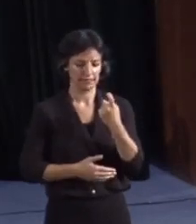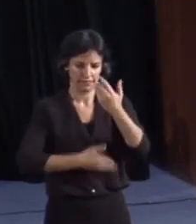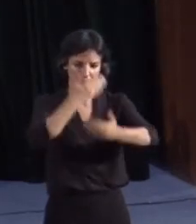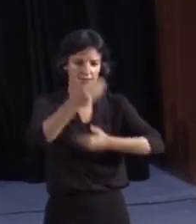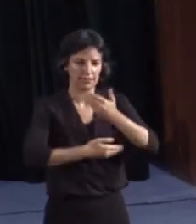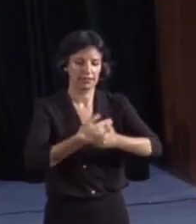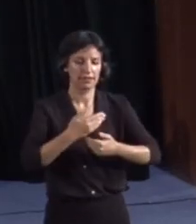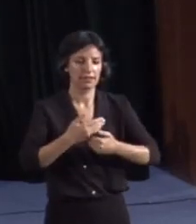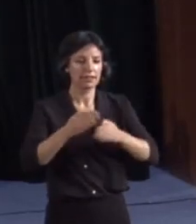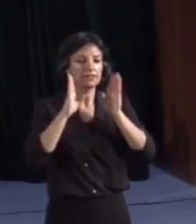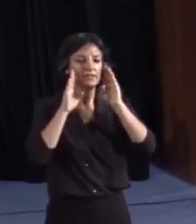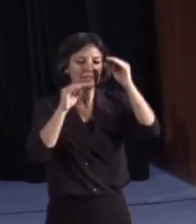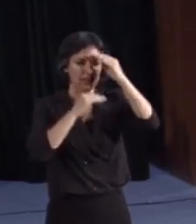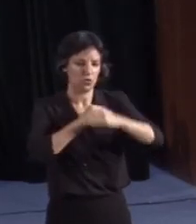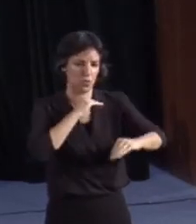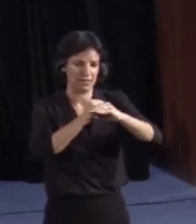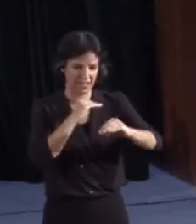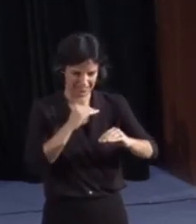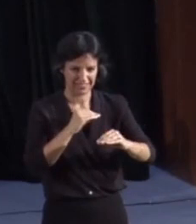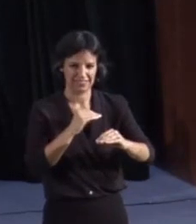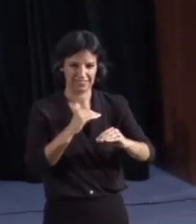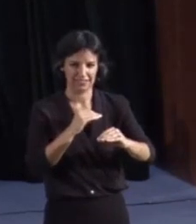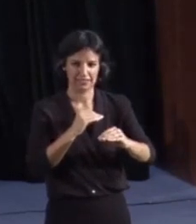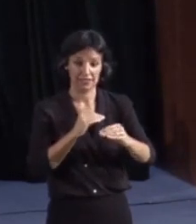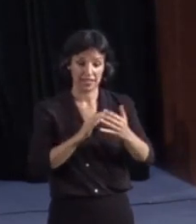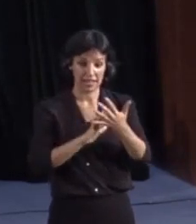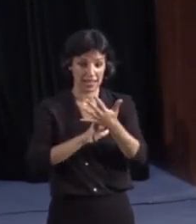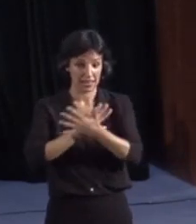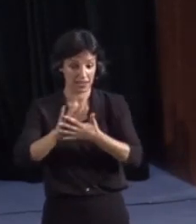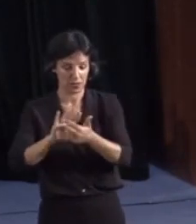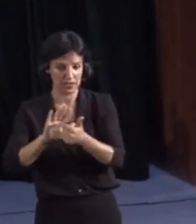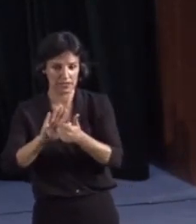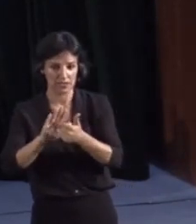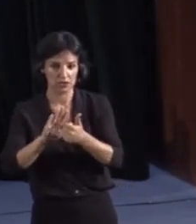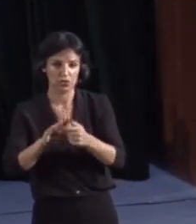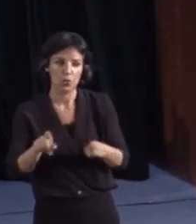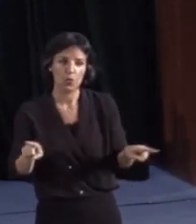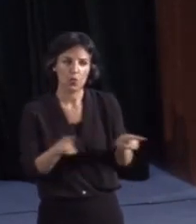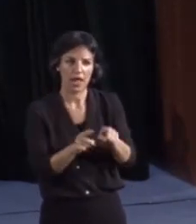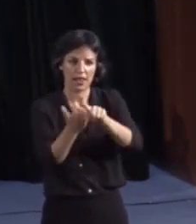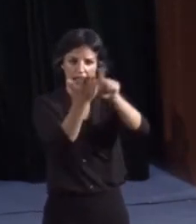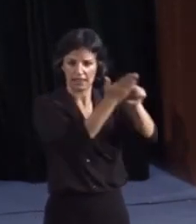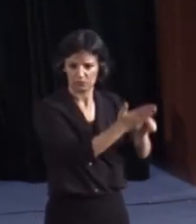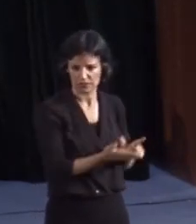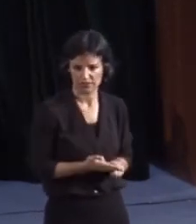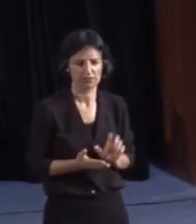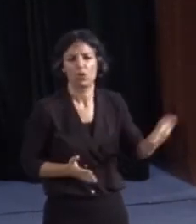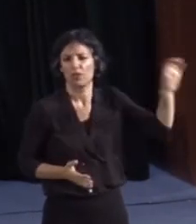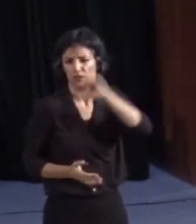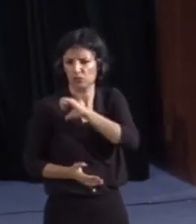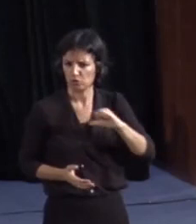trato, que demandan las lenguas de signos para ser consideradas en paridad al resto de lenguas oficiales de las comunidades autónomas,